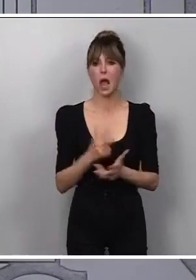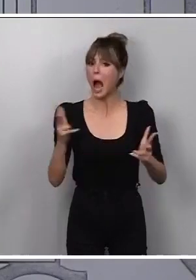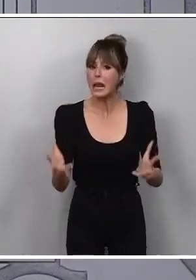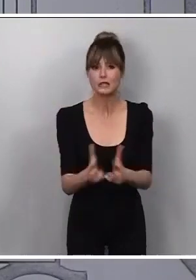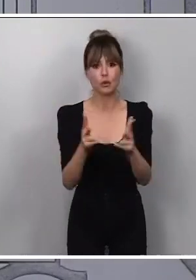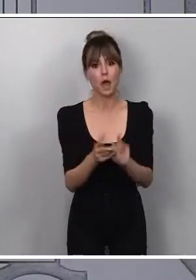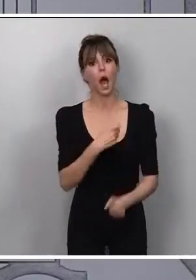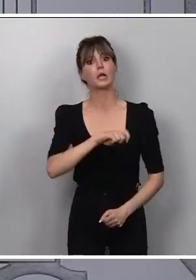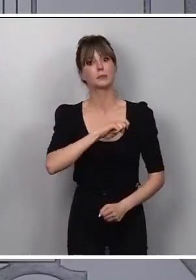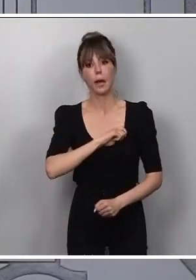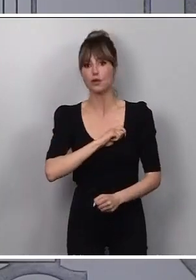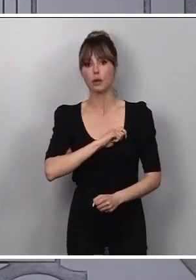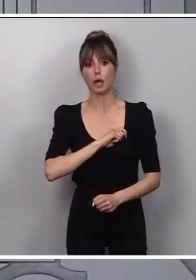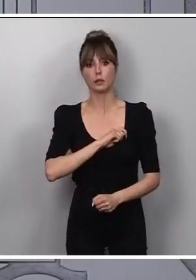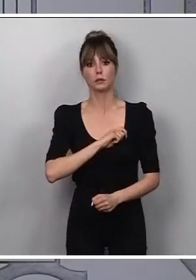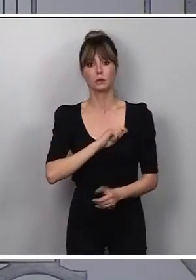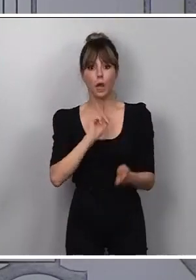española en su conjunto.